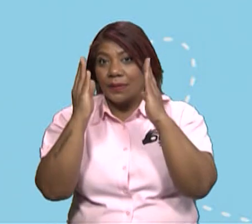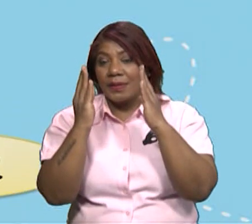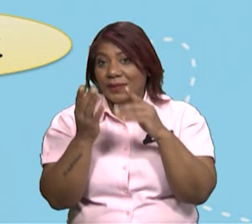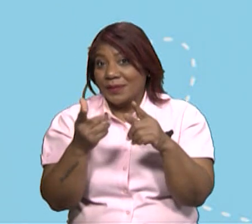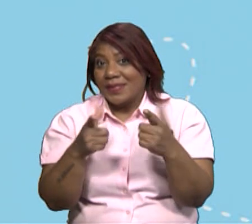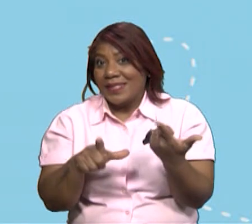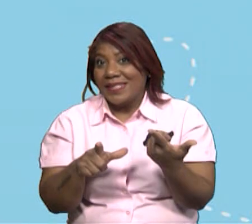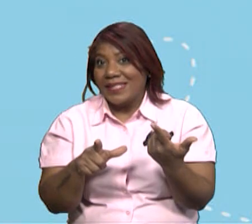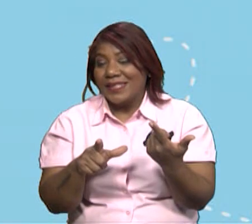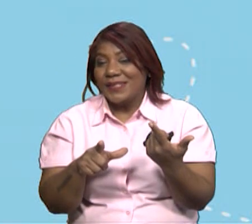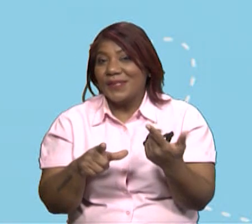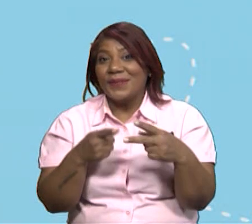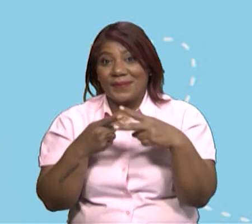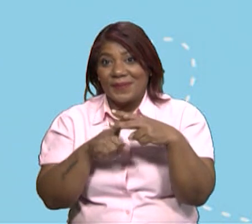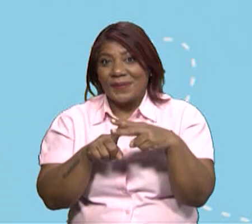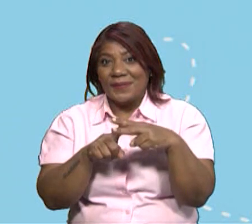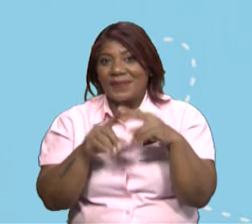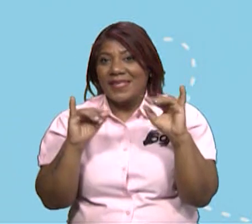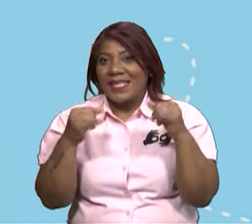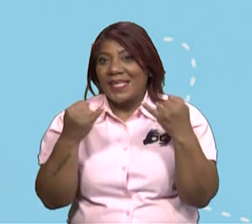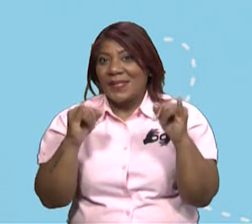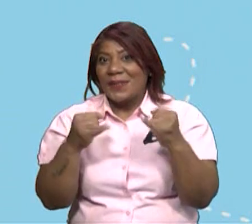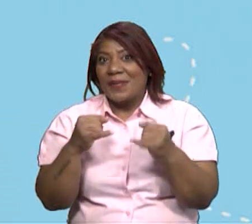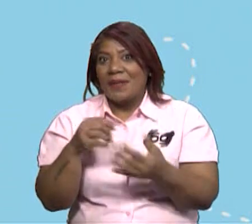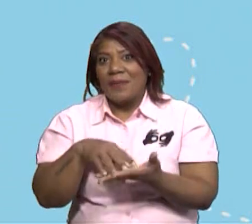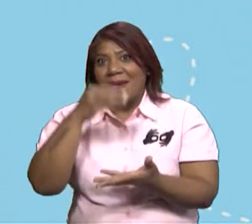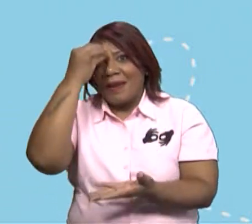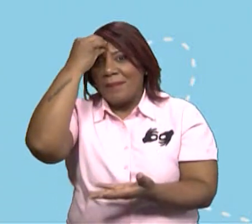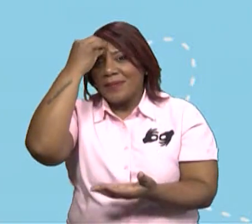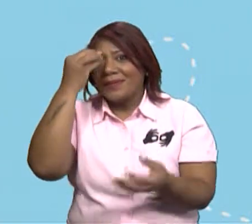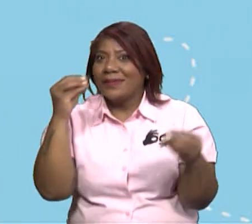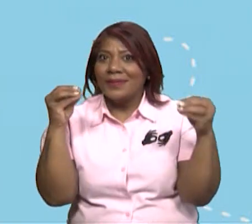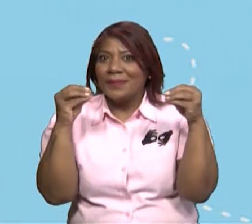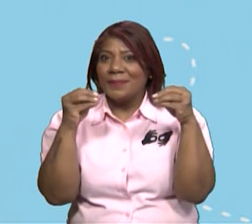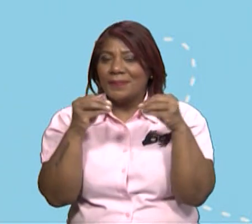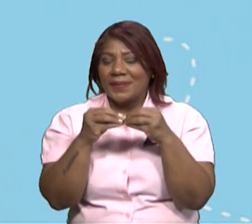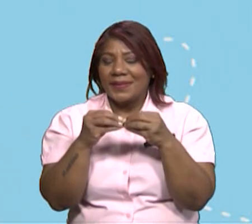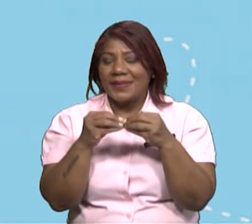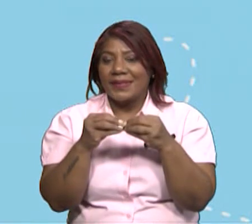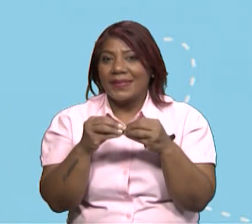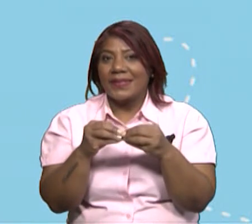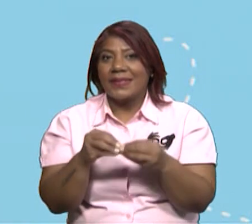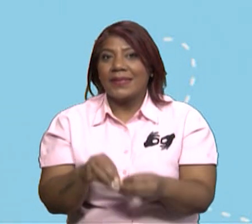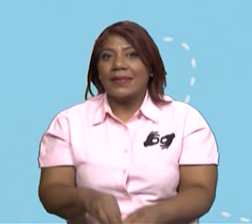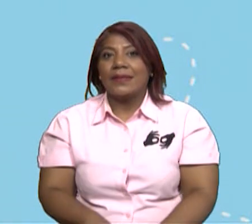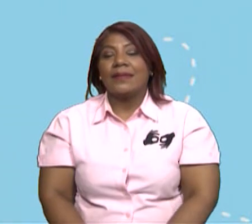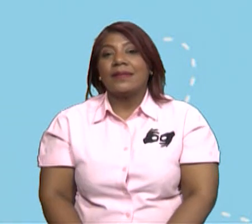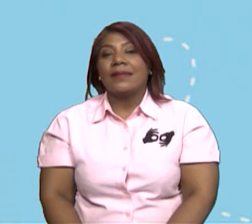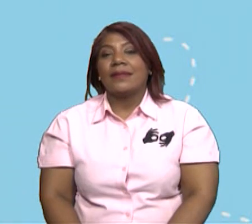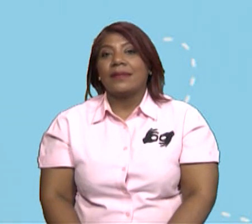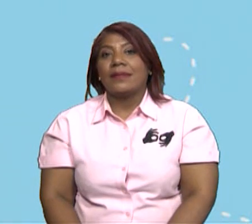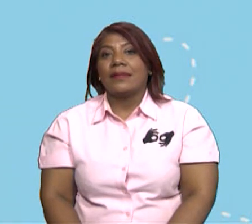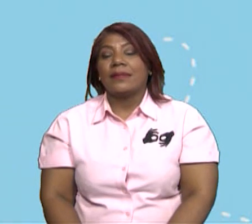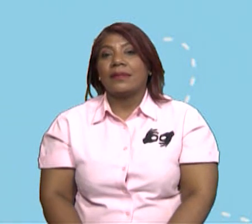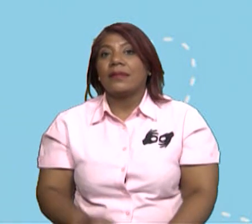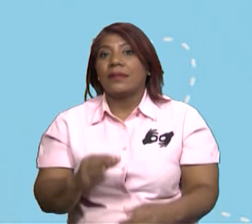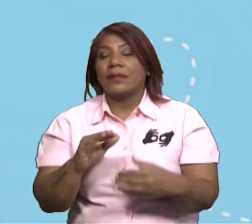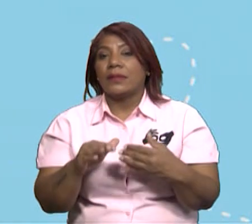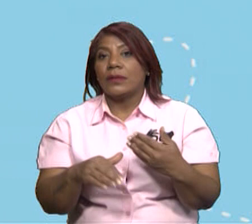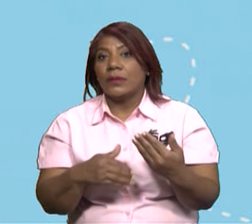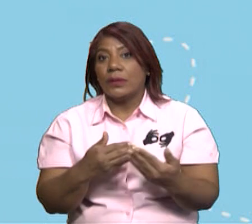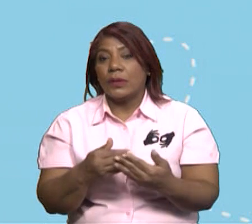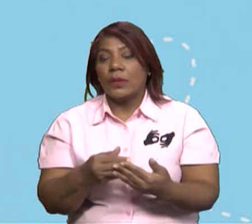bien. Vamos a girar la ruleta. Y gira la ruleta y nos dice destrucción y